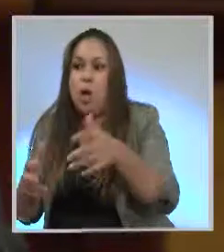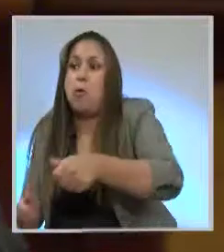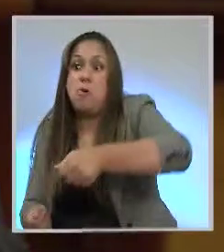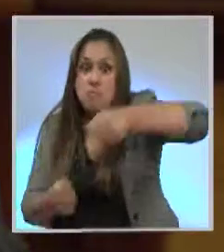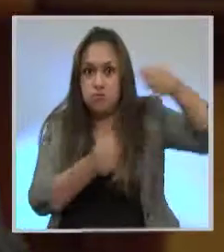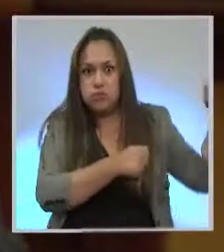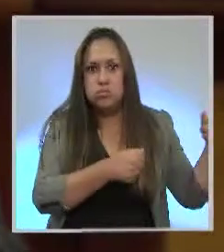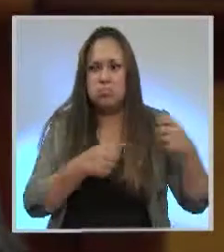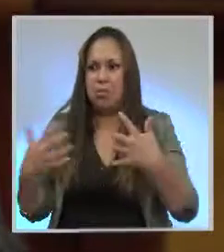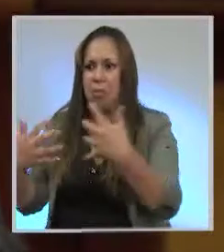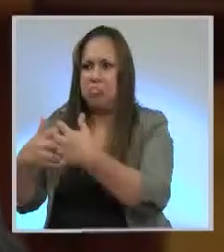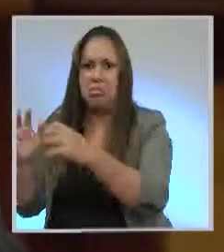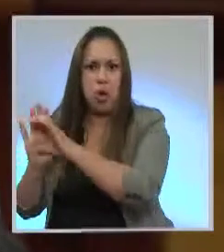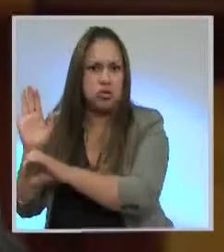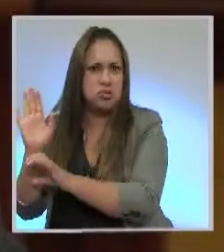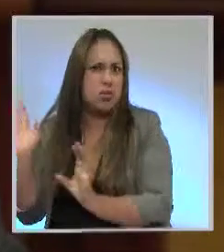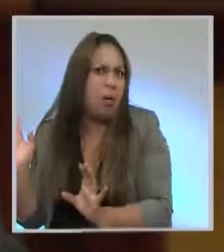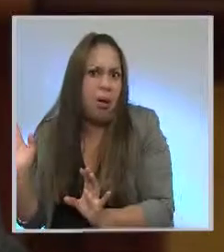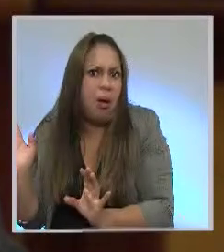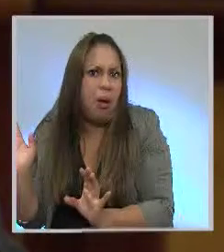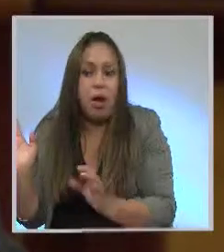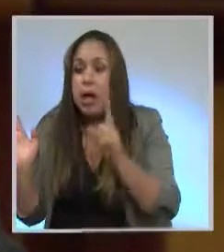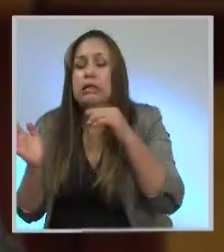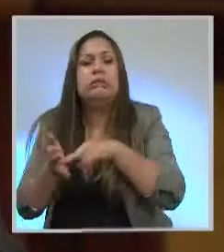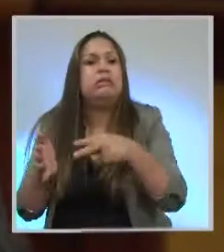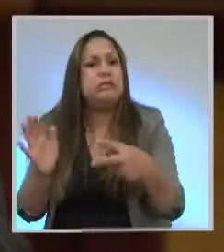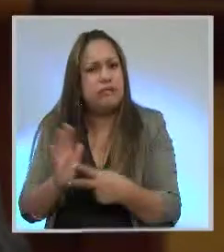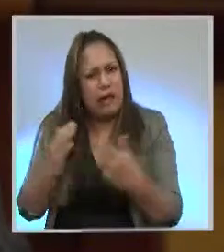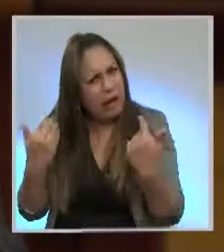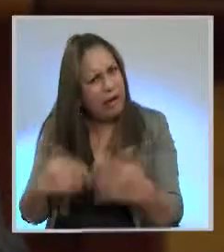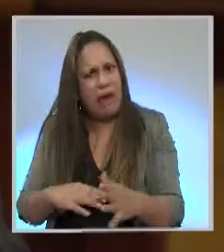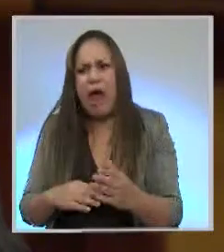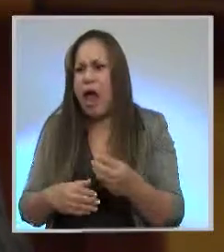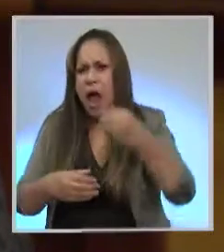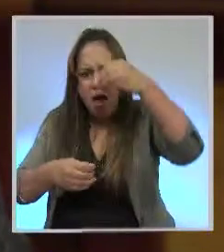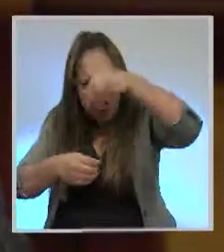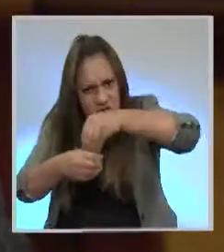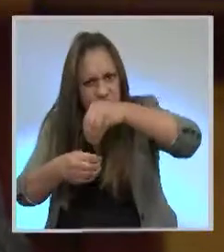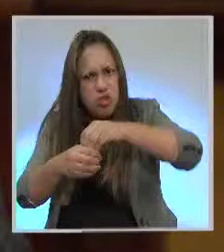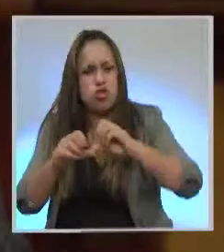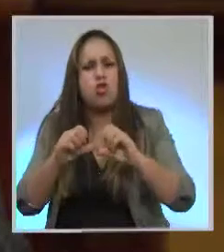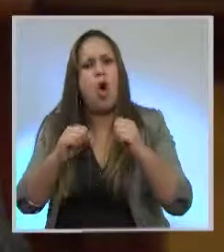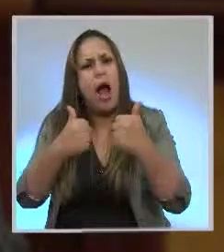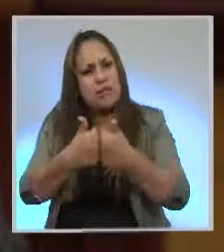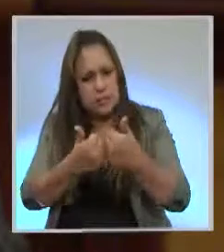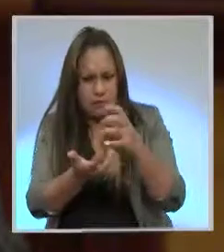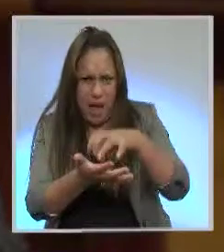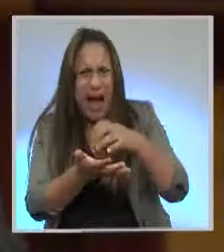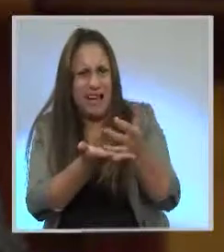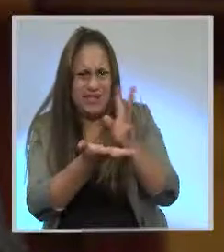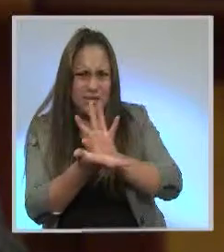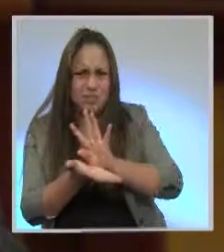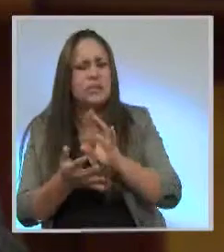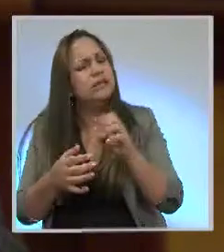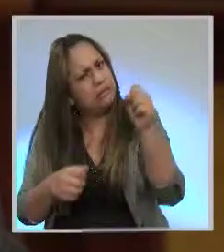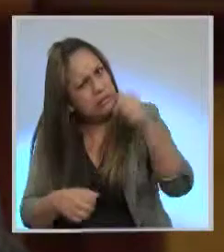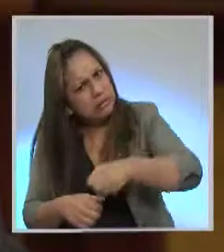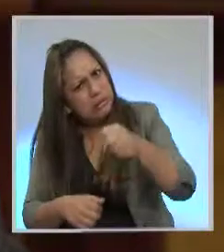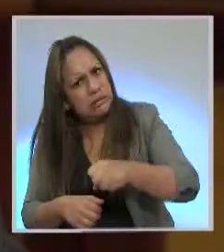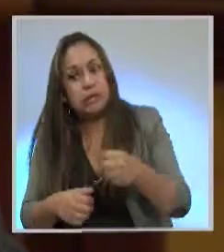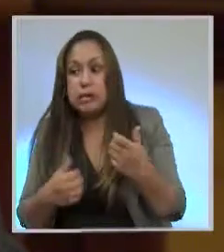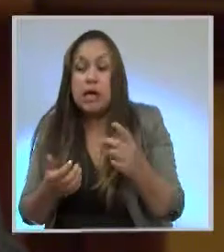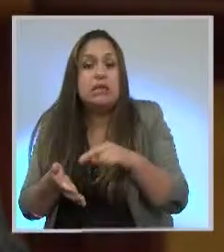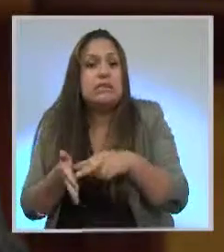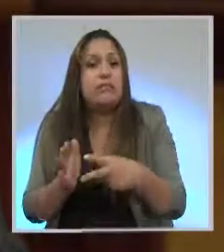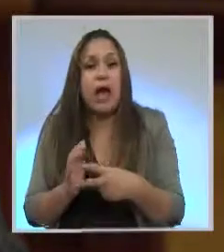presentados, están dentro de la Asamblea Nacional y existe normado el trámite que deben dar a estos